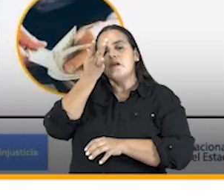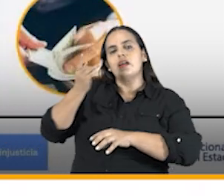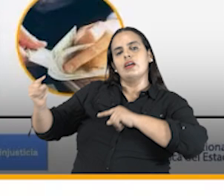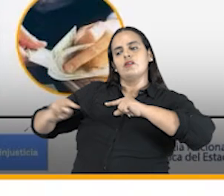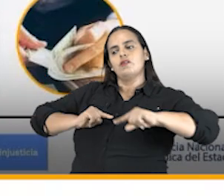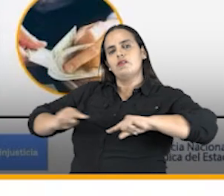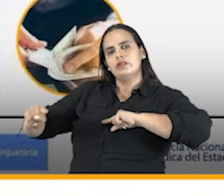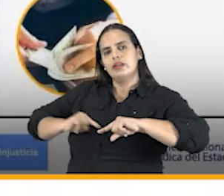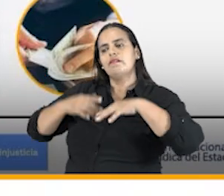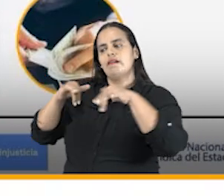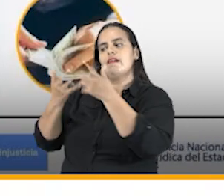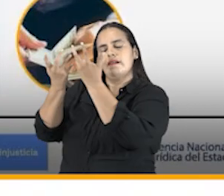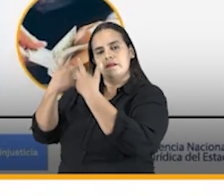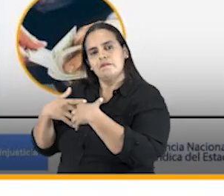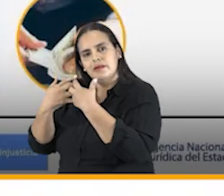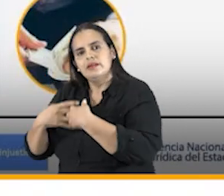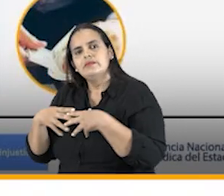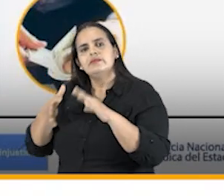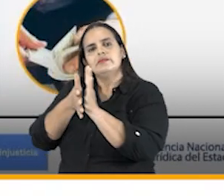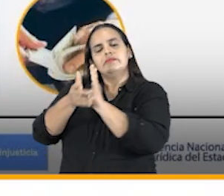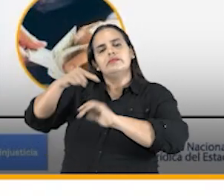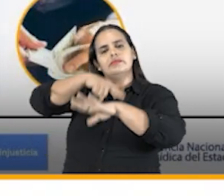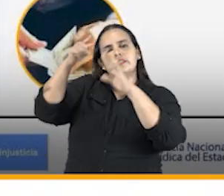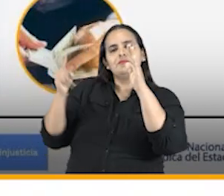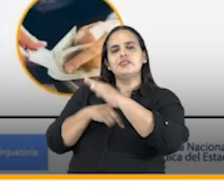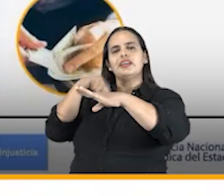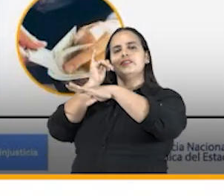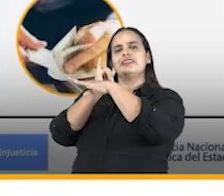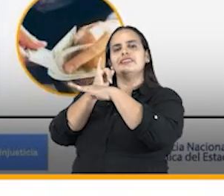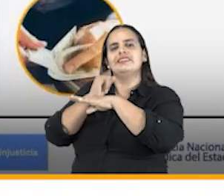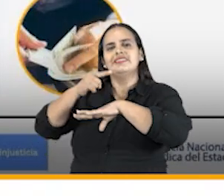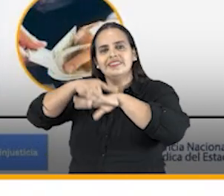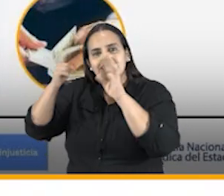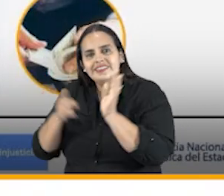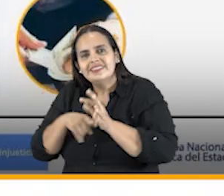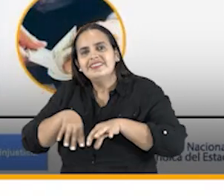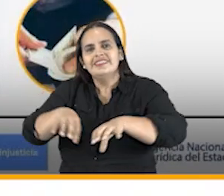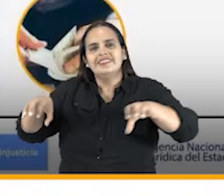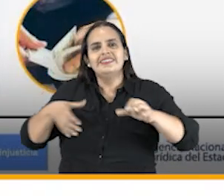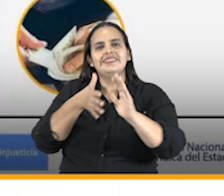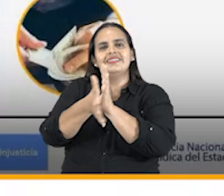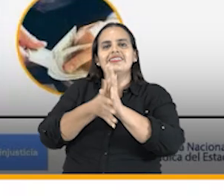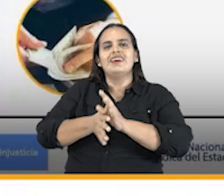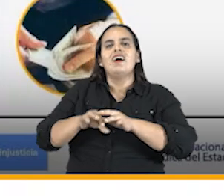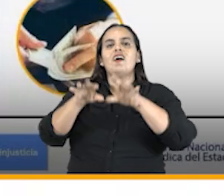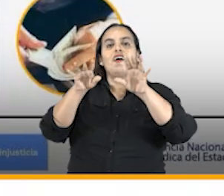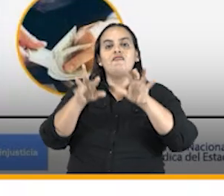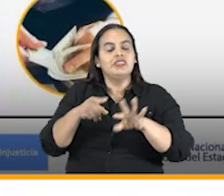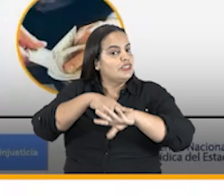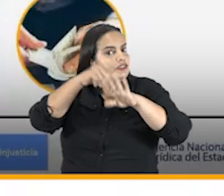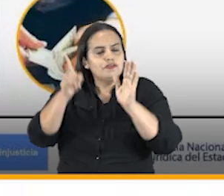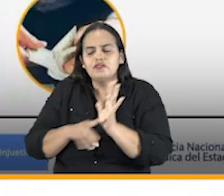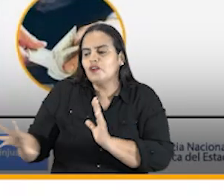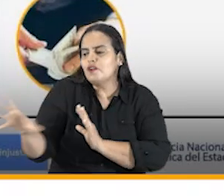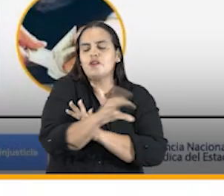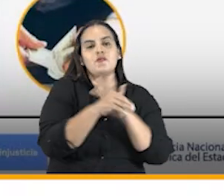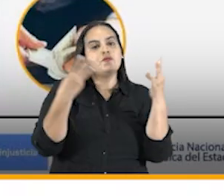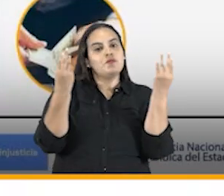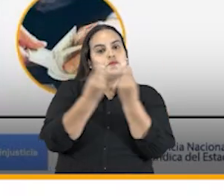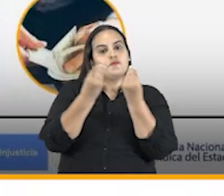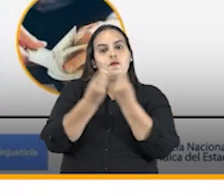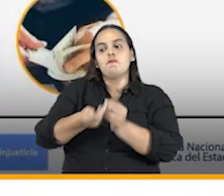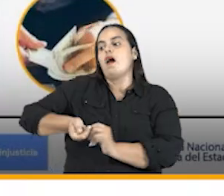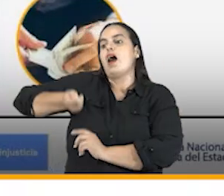entidades, con las instituciones, con las oficinas jurídicas y con todo un equipo de abogados